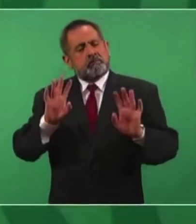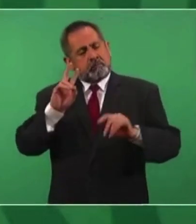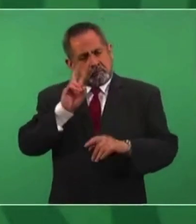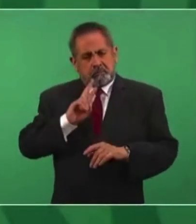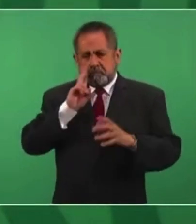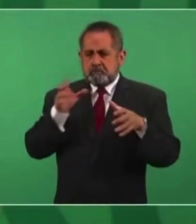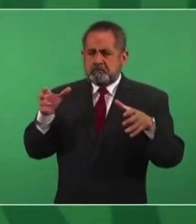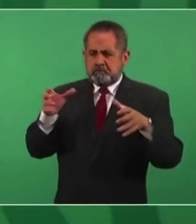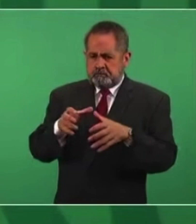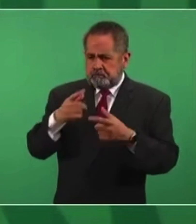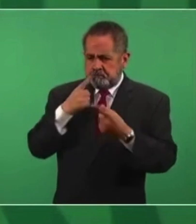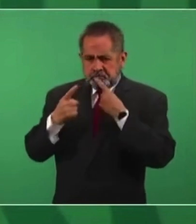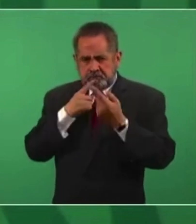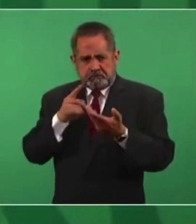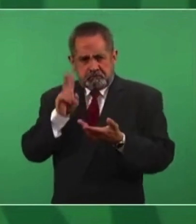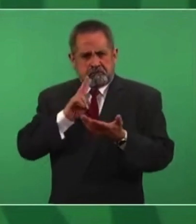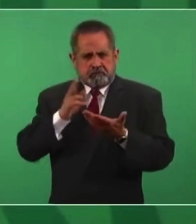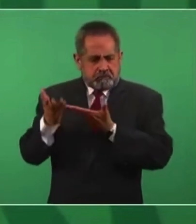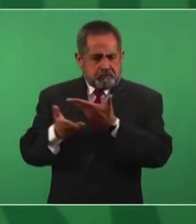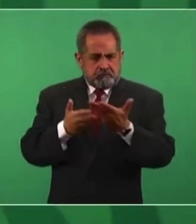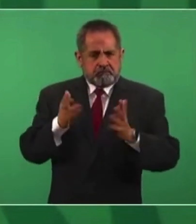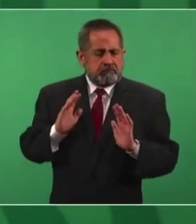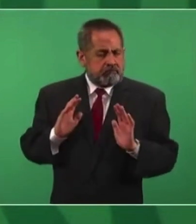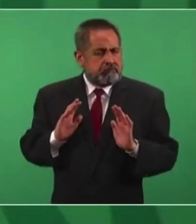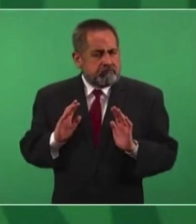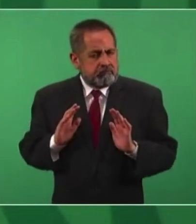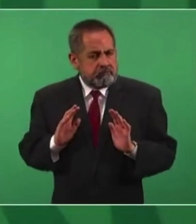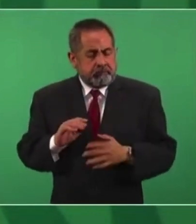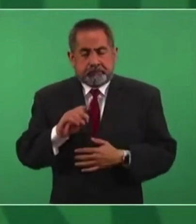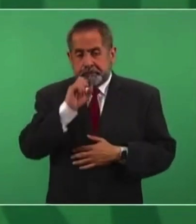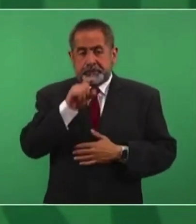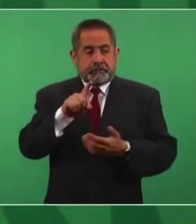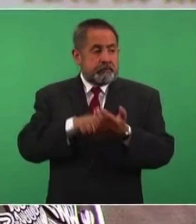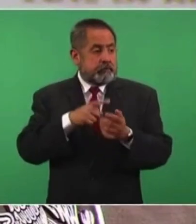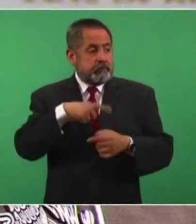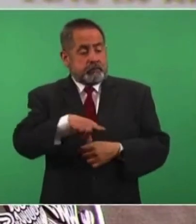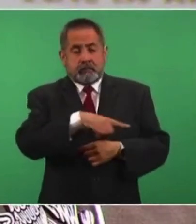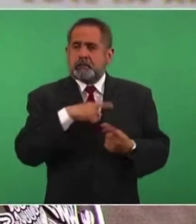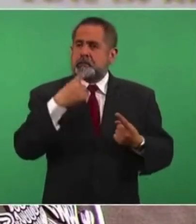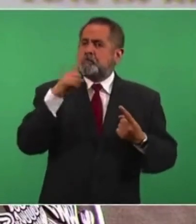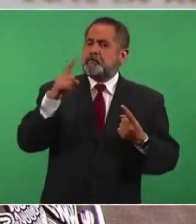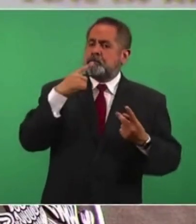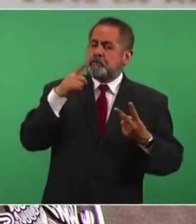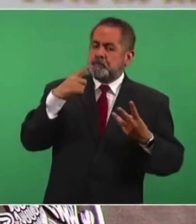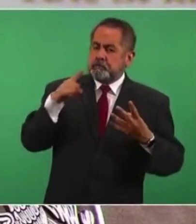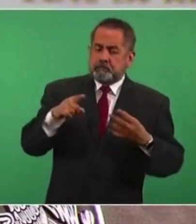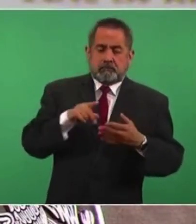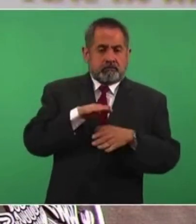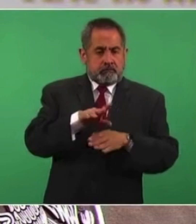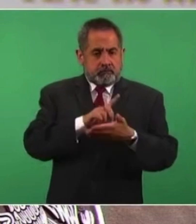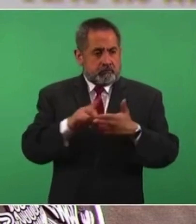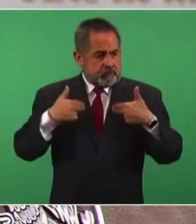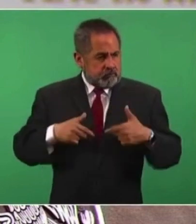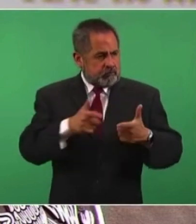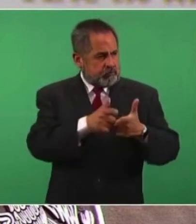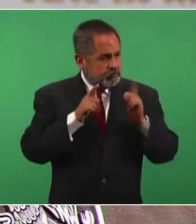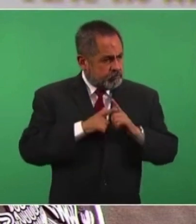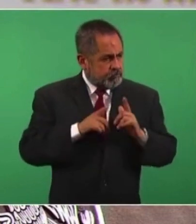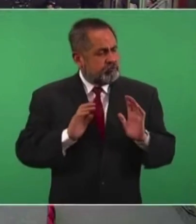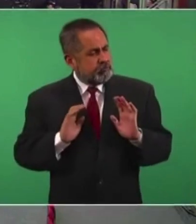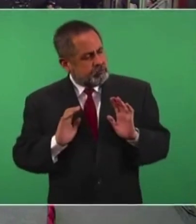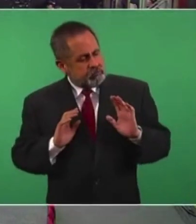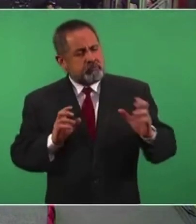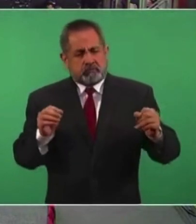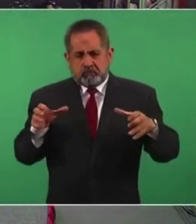a revisar y también por las demandas de defensores de derechos humanos y de colectivos. ¿Se acuerda